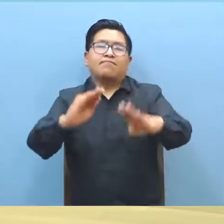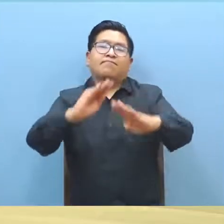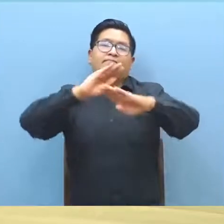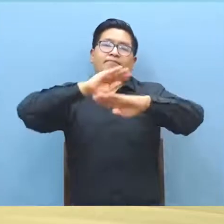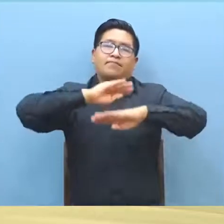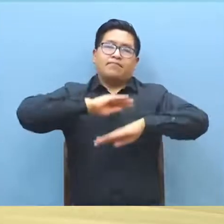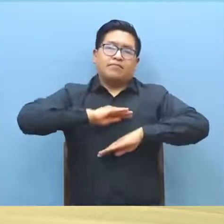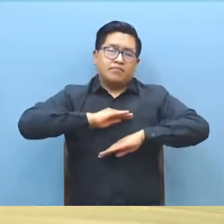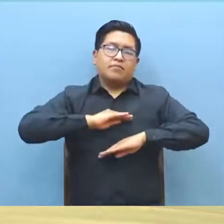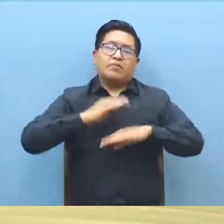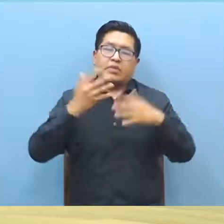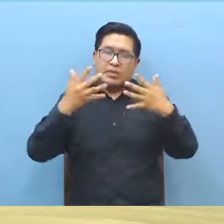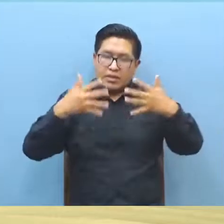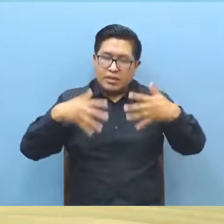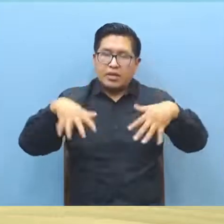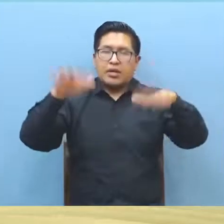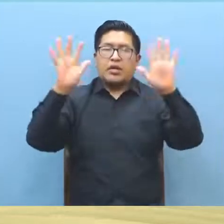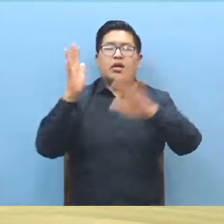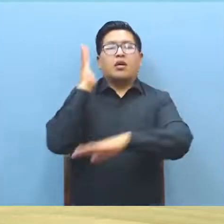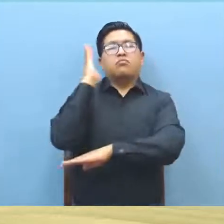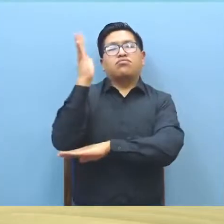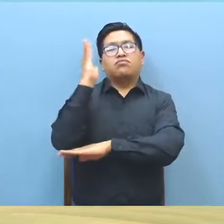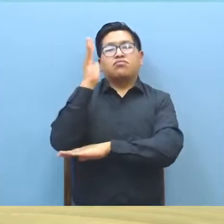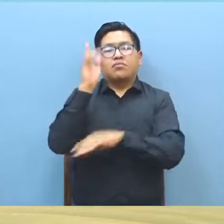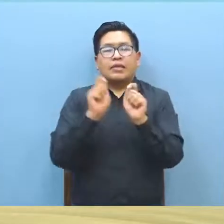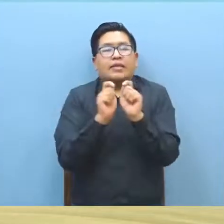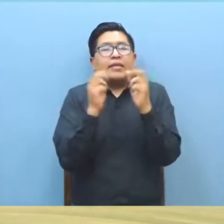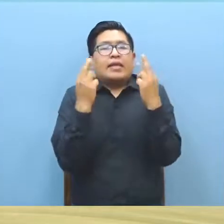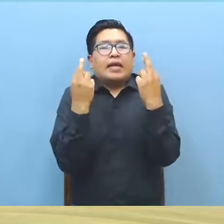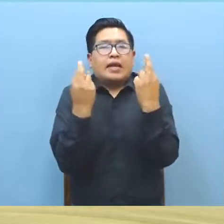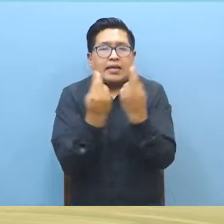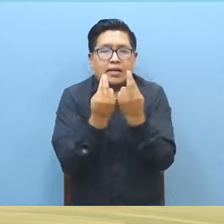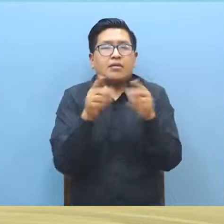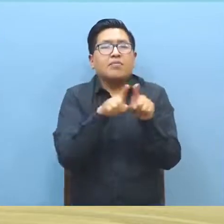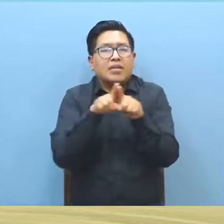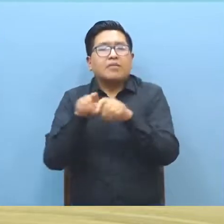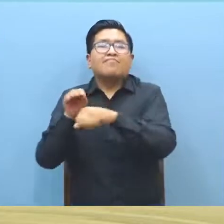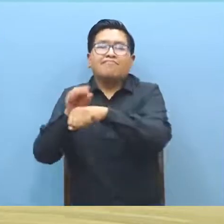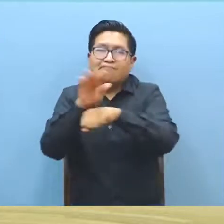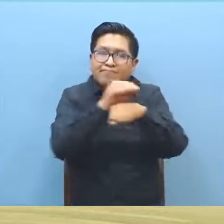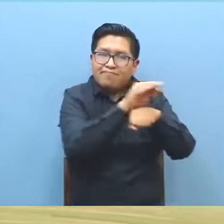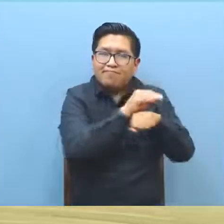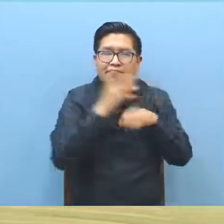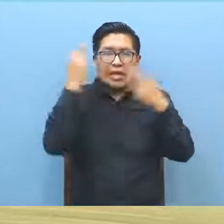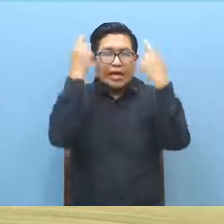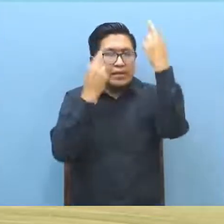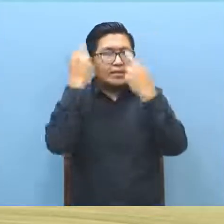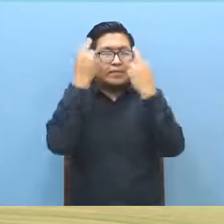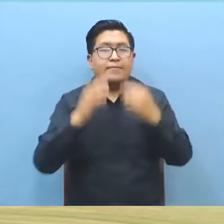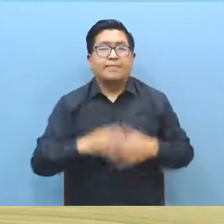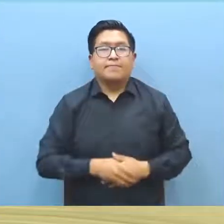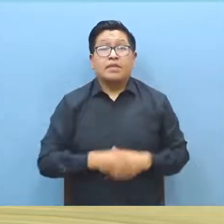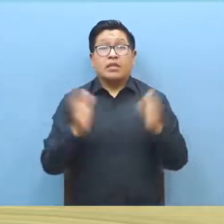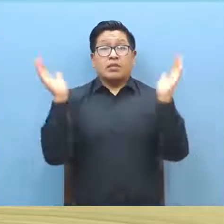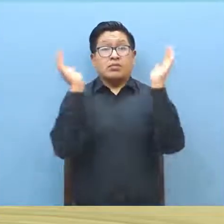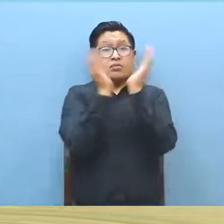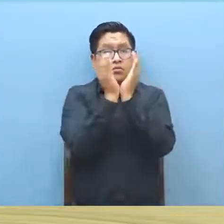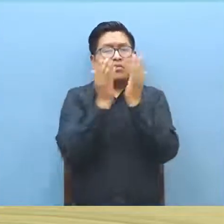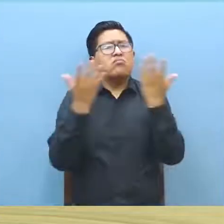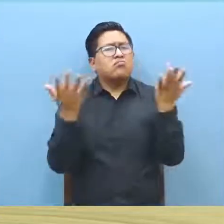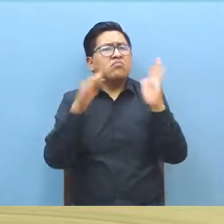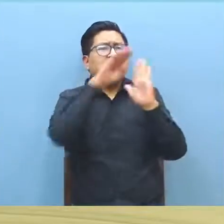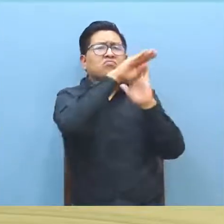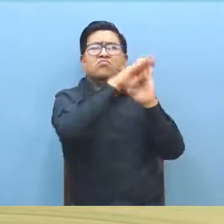satisfechos por estas situaciones, por estas tareas y por esta reflexión que hemos realizado. En la actividad la entidad defensorial